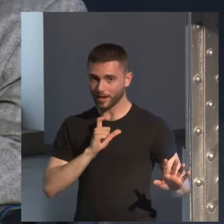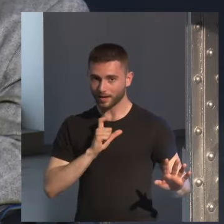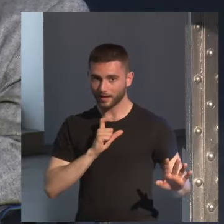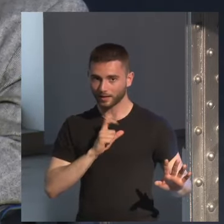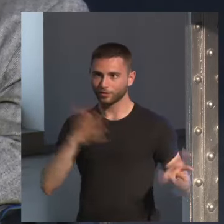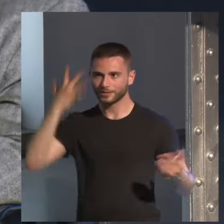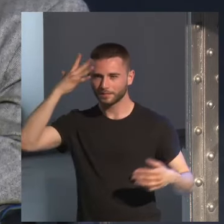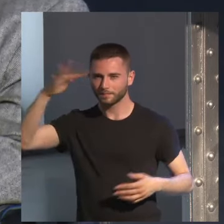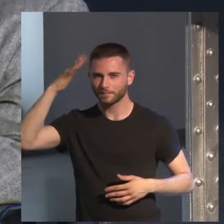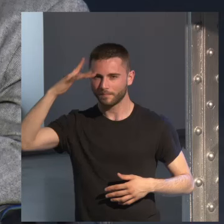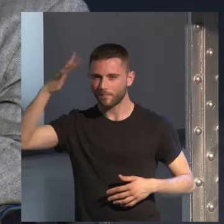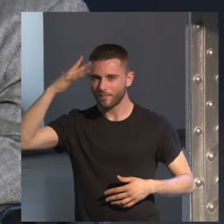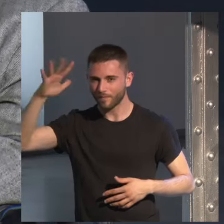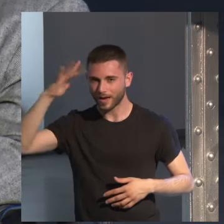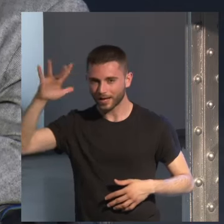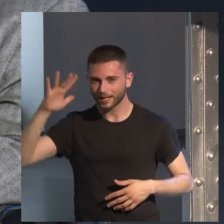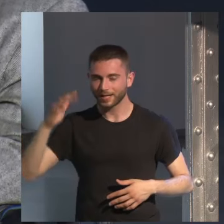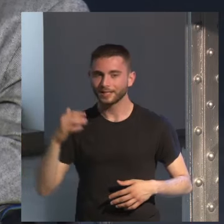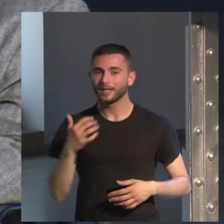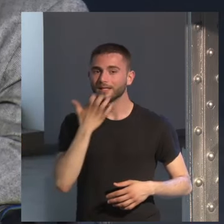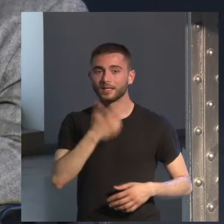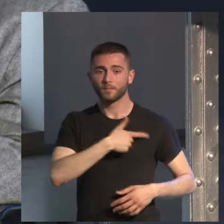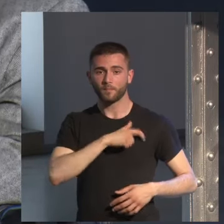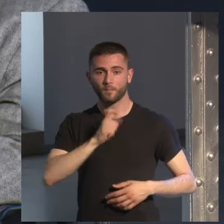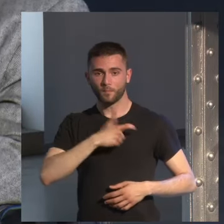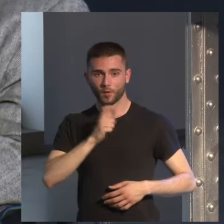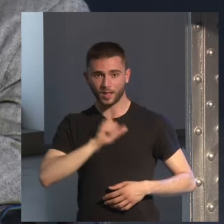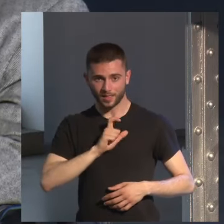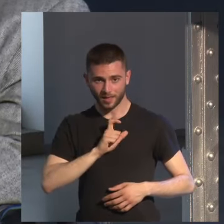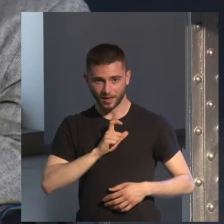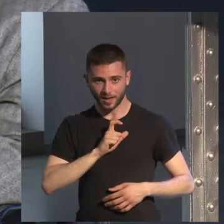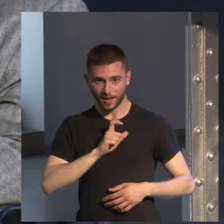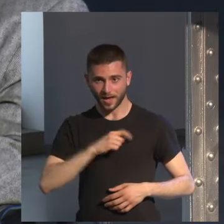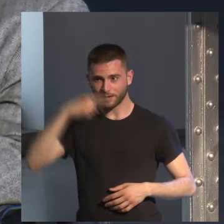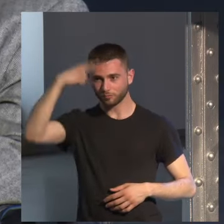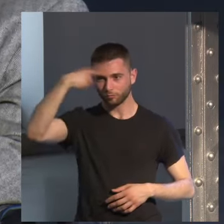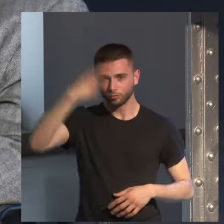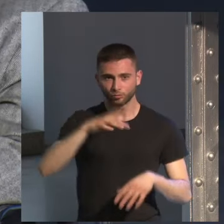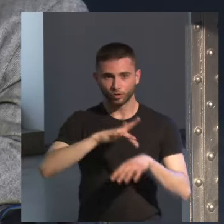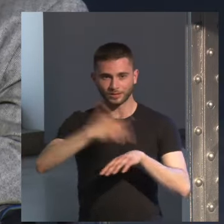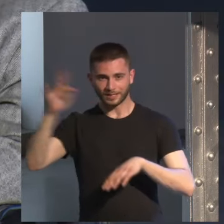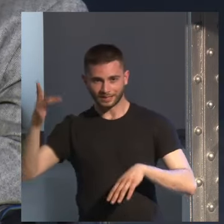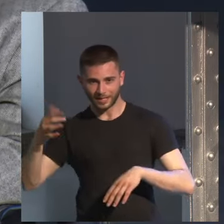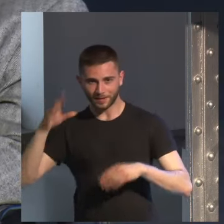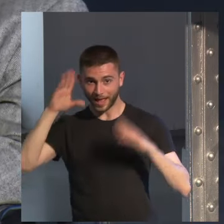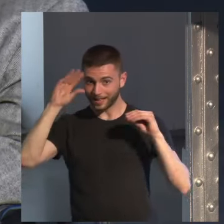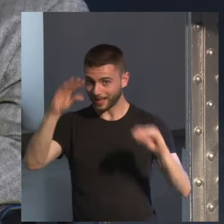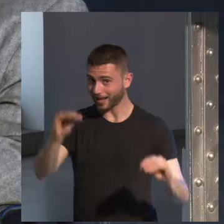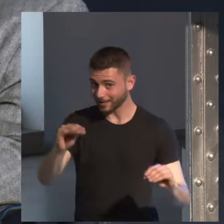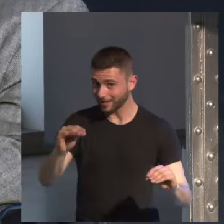imagínense ustedes que haya un policía que sea culto sensible e inteligente